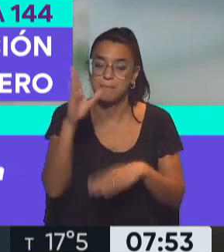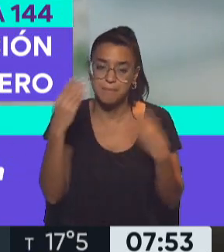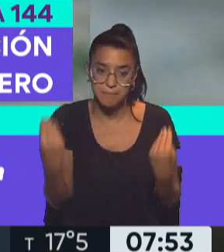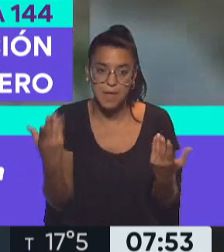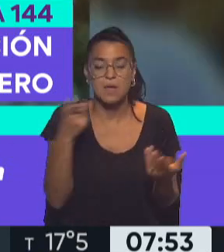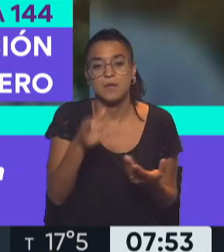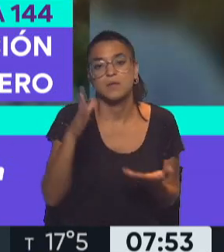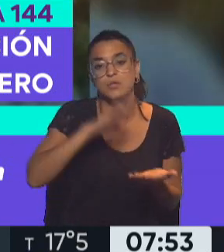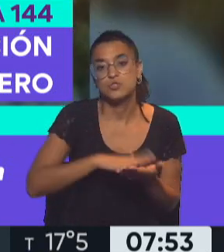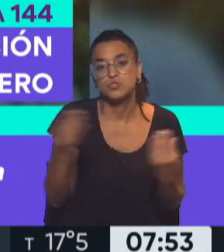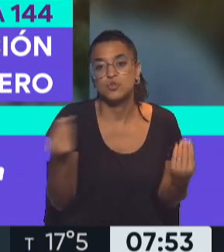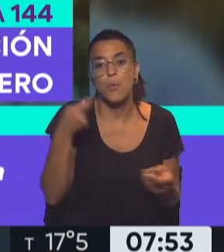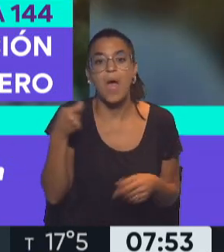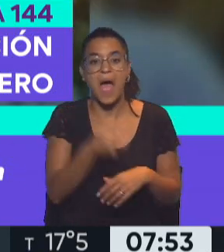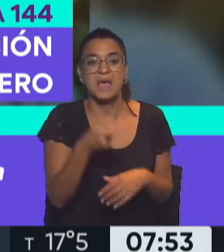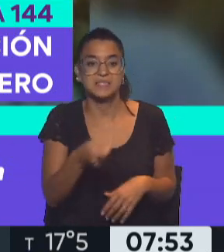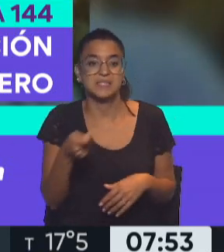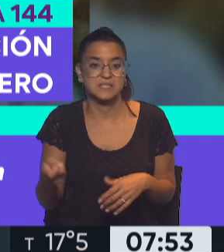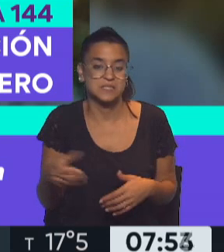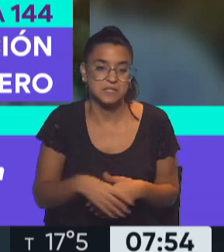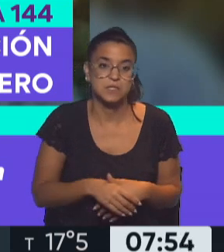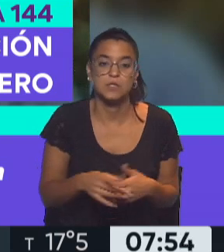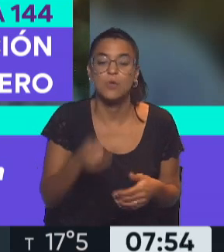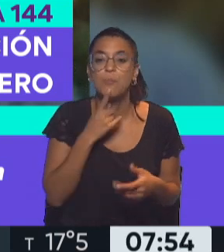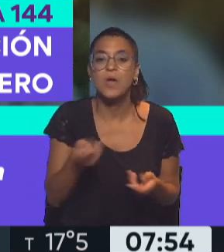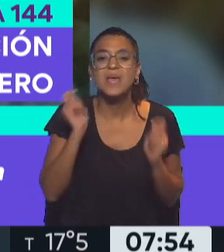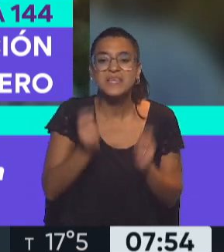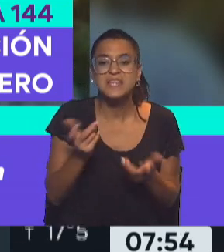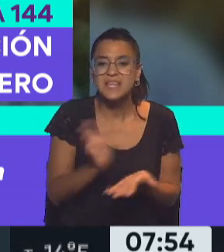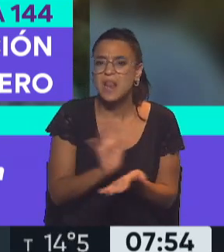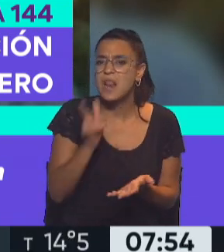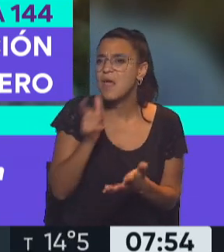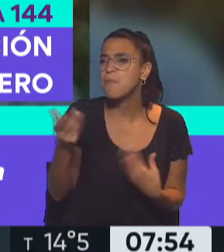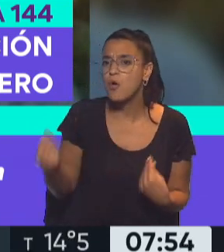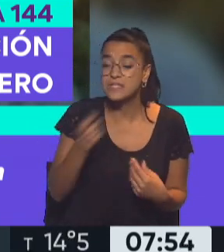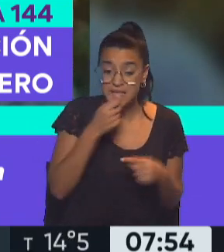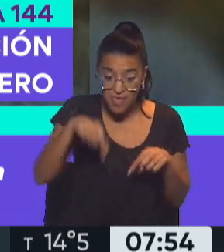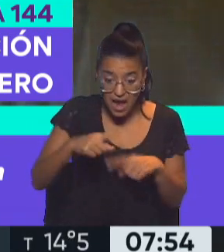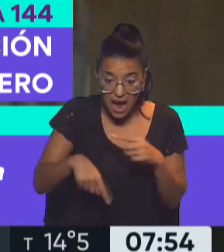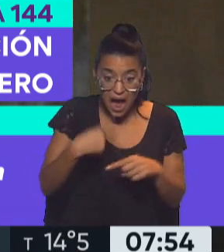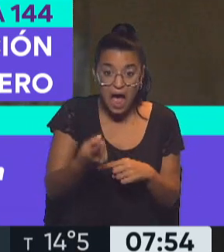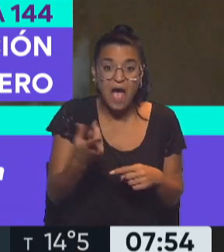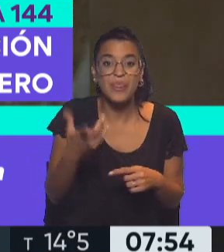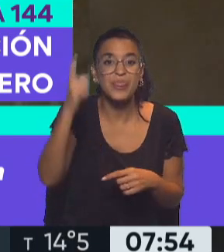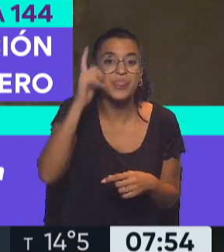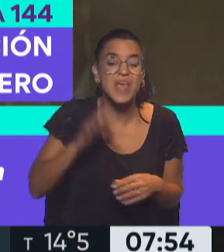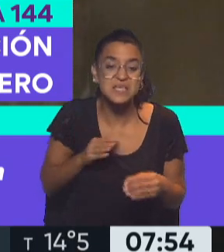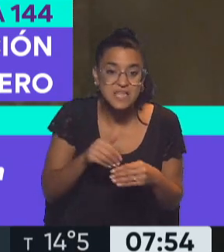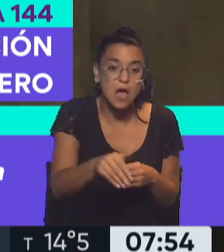casos estos de los asesinos. Porque quién va a responder si de acá a 10 años,